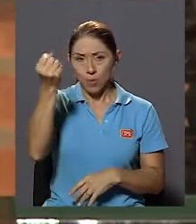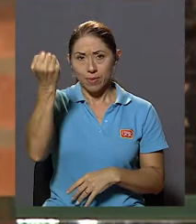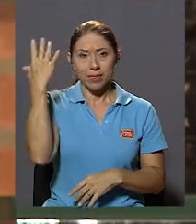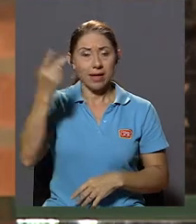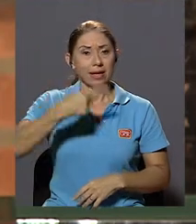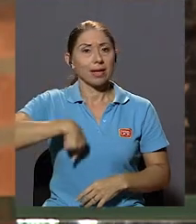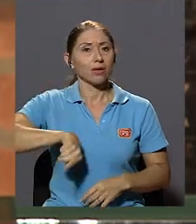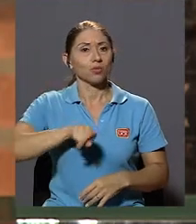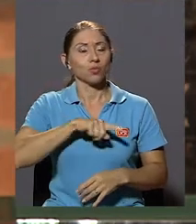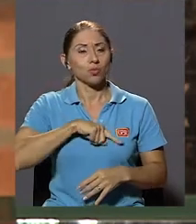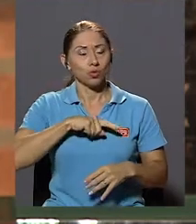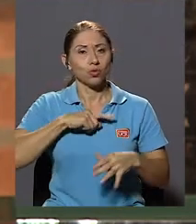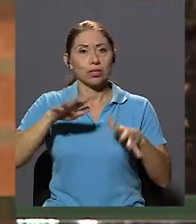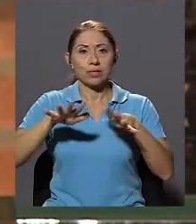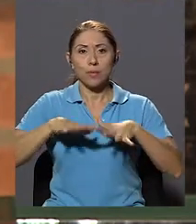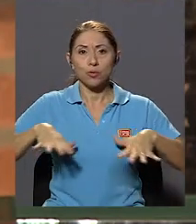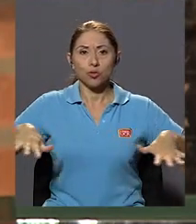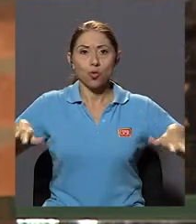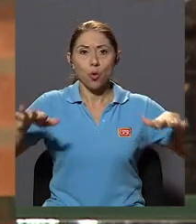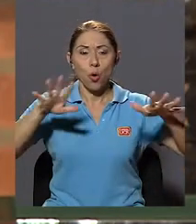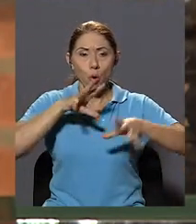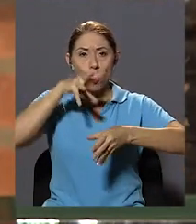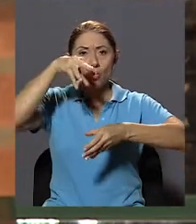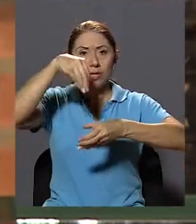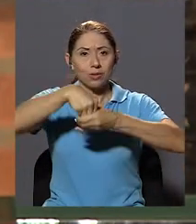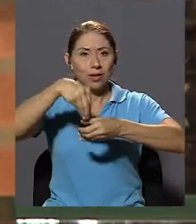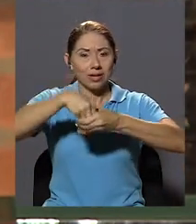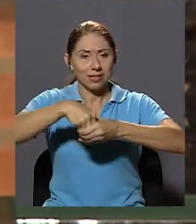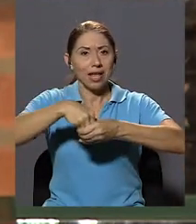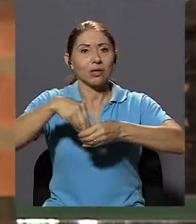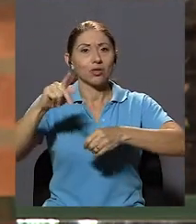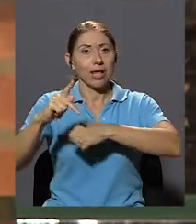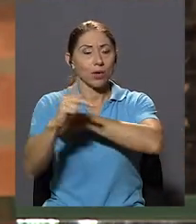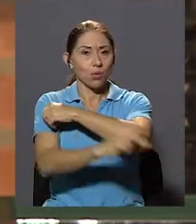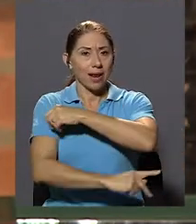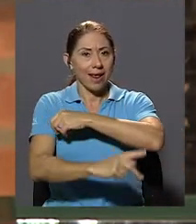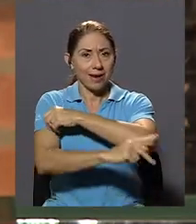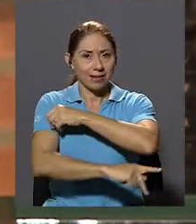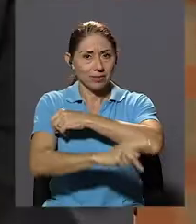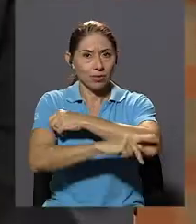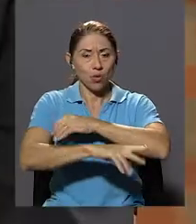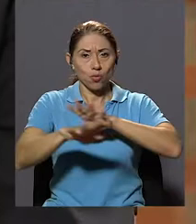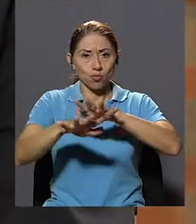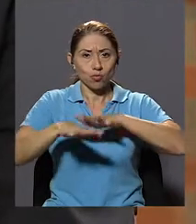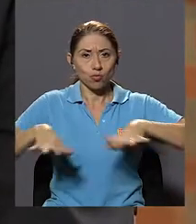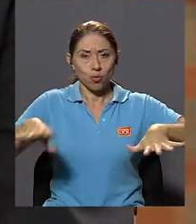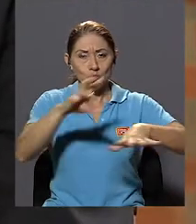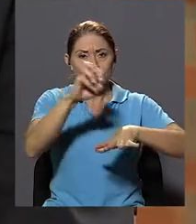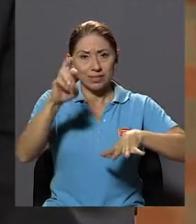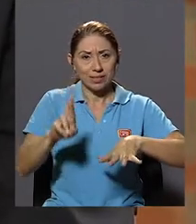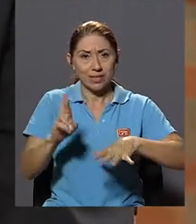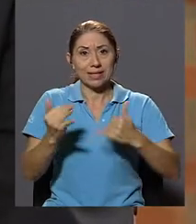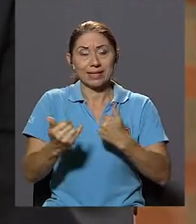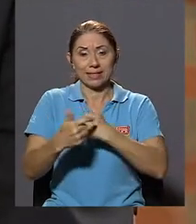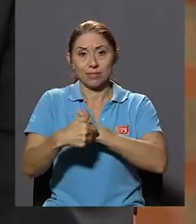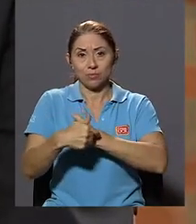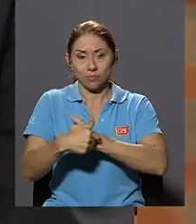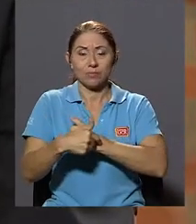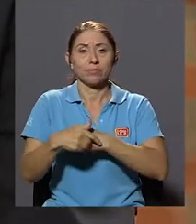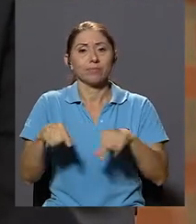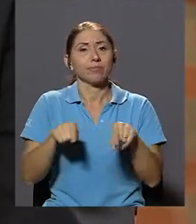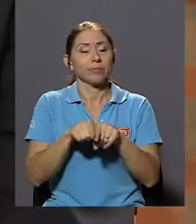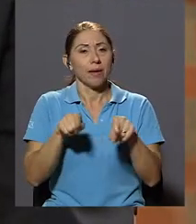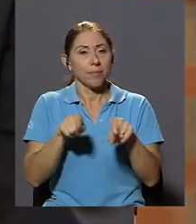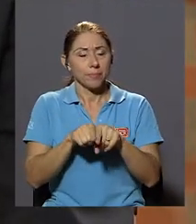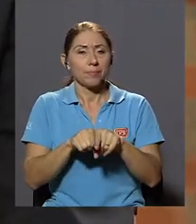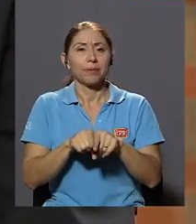contextualizados En una nación, la nación costarricense Que en este momento también vive